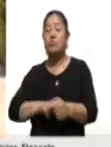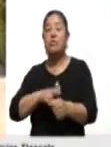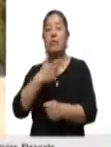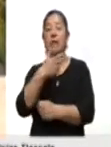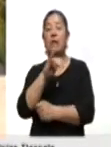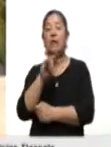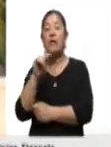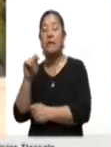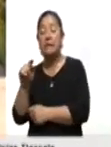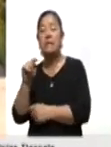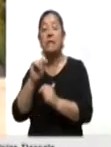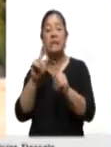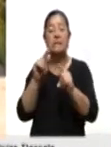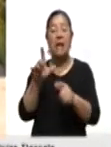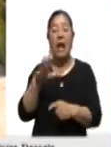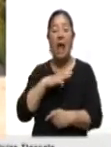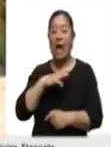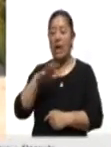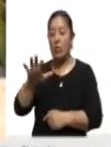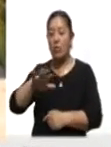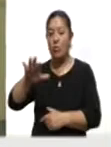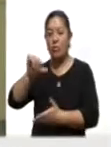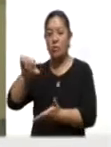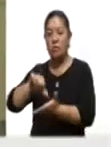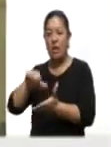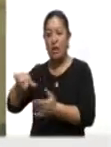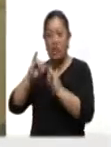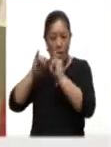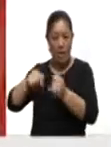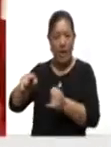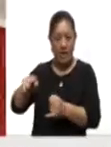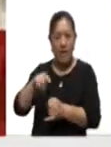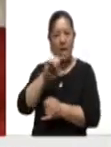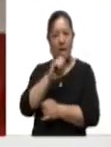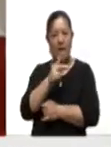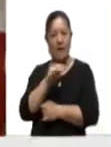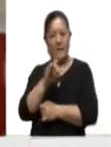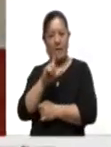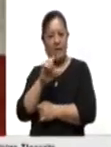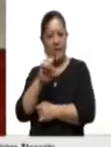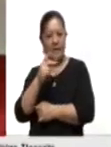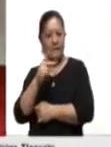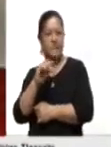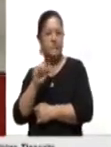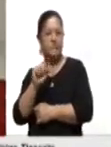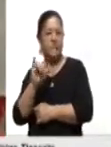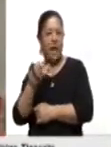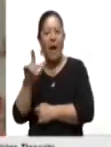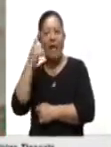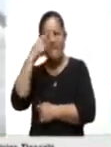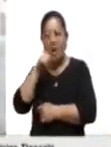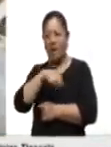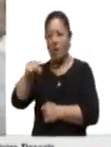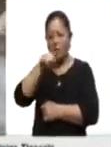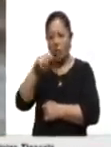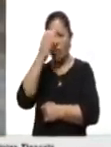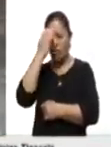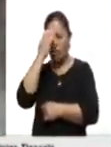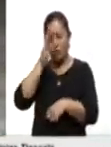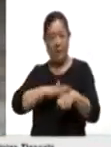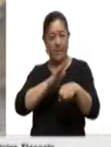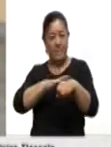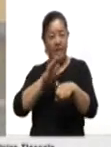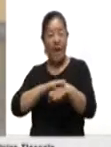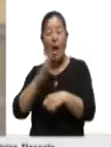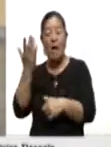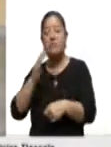Tlaxcala cuenta con un centro de atención integral en epilepsia que busca sensibilizar a los profesionales de salud en temas de epilepsia. Con estas acciones, la